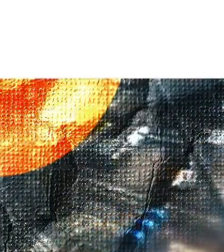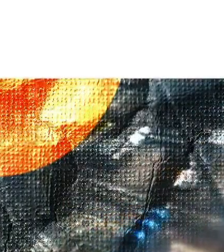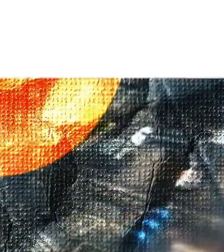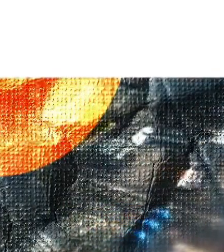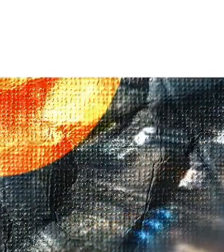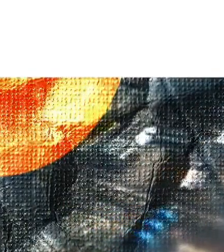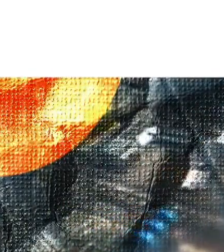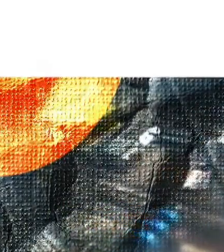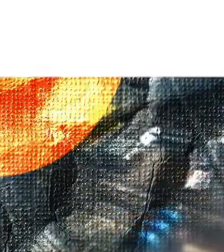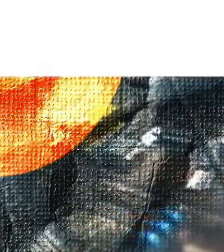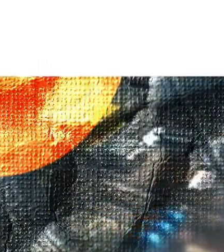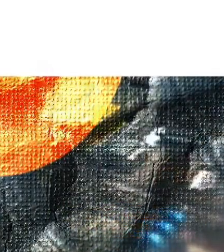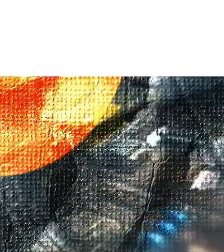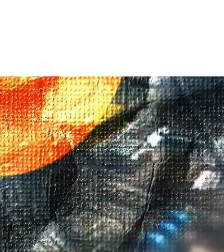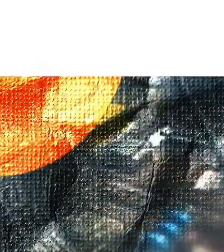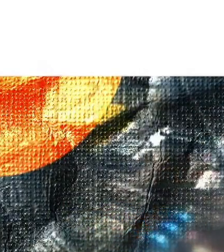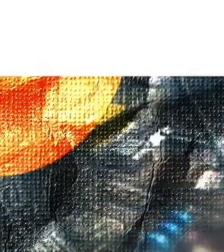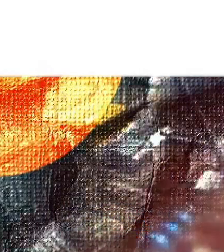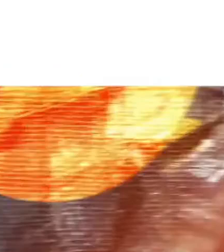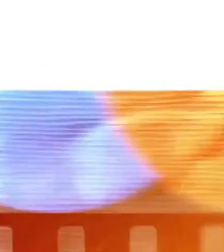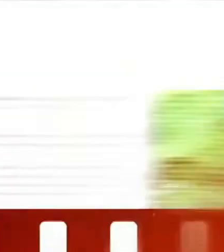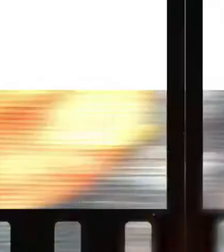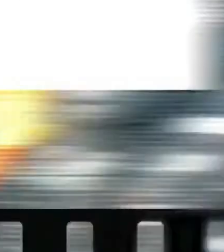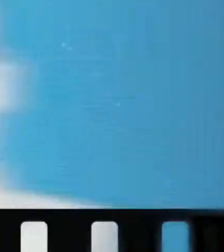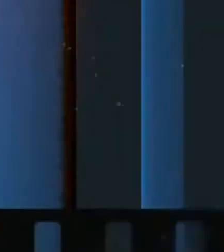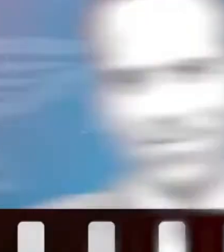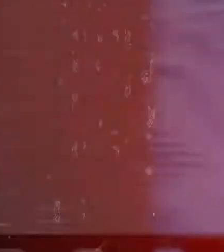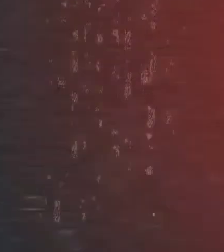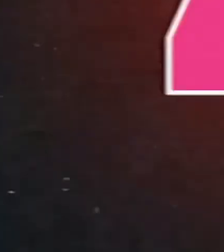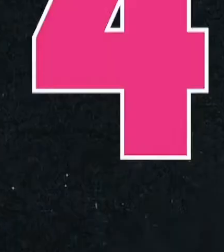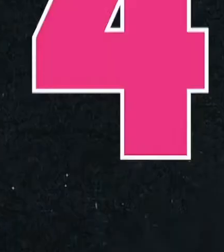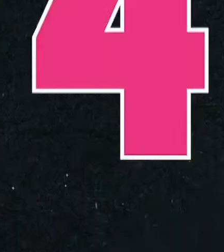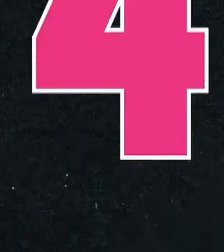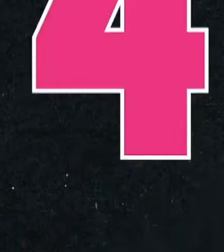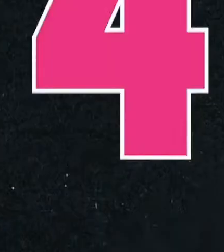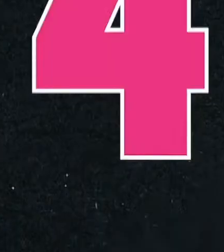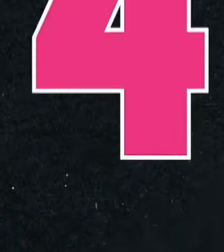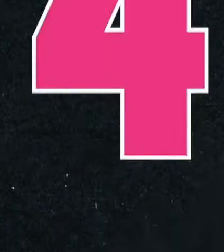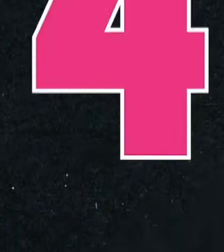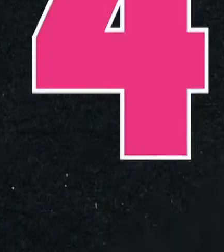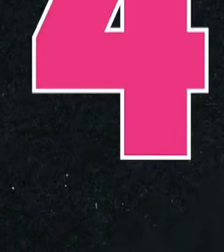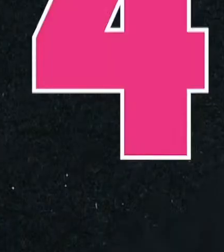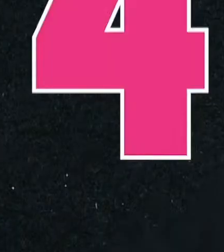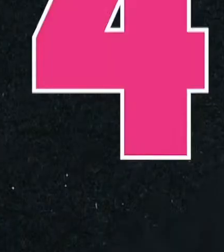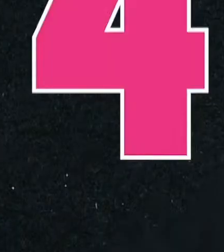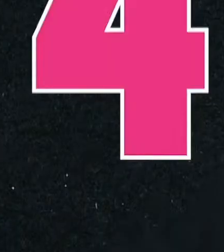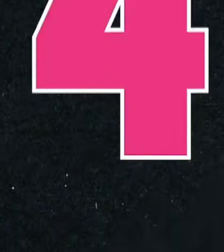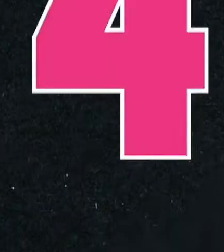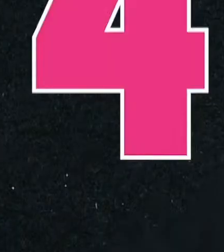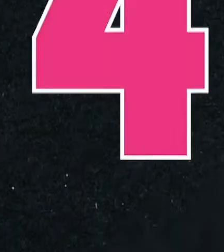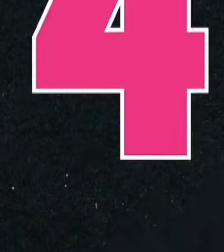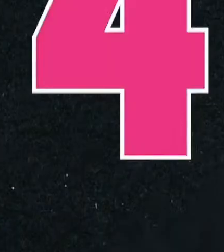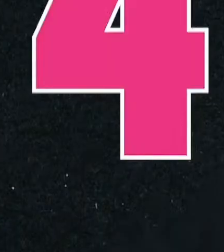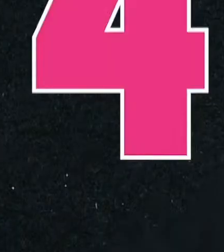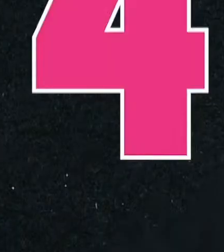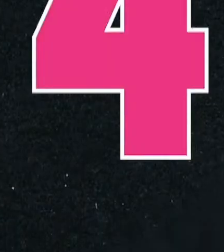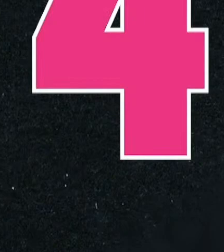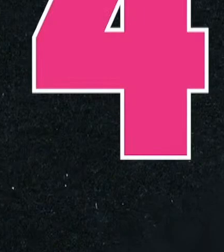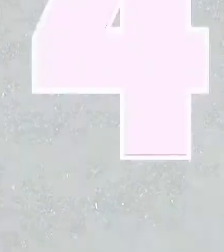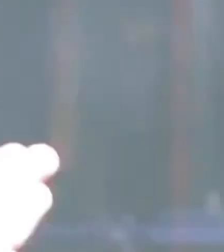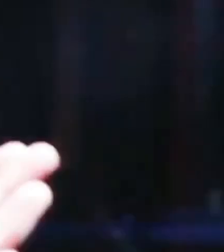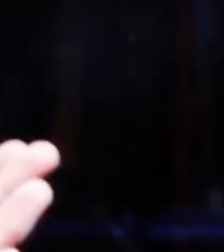energías renovables. Cuatro, falso que la compra de Iberdrola es una operación similar a la compra de